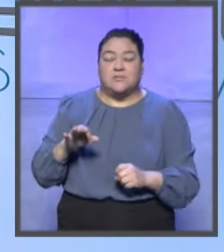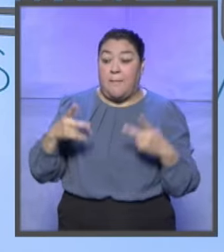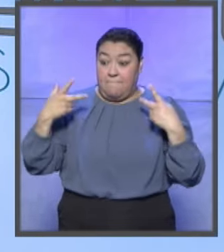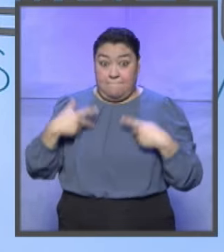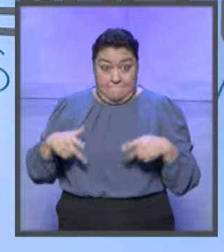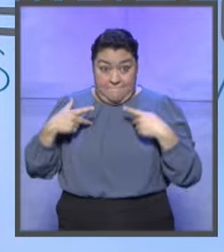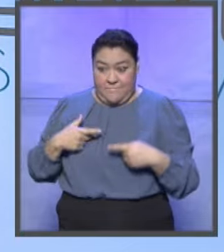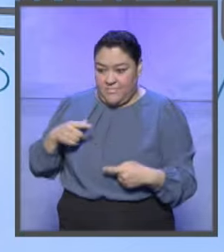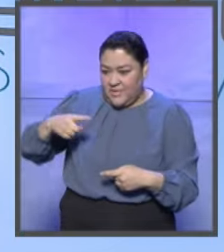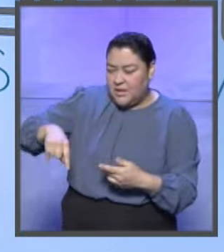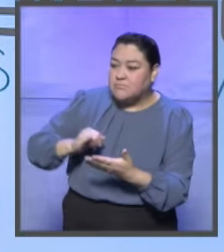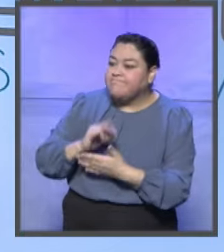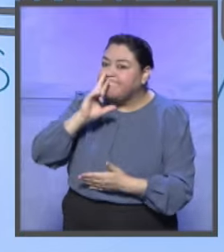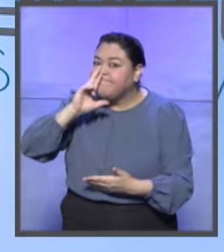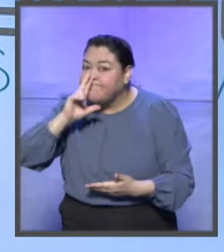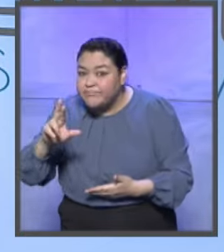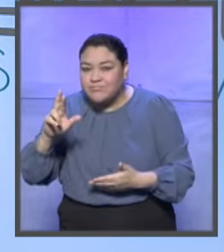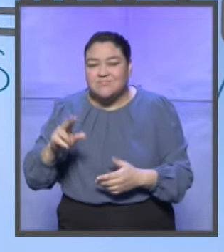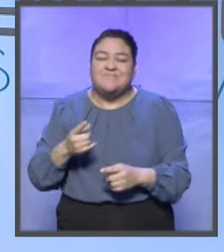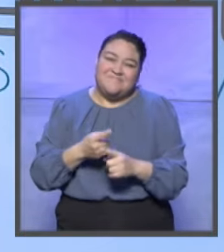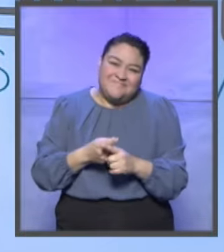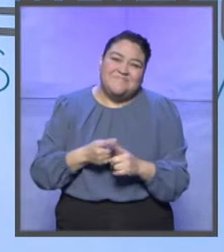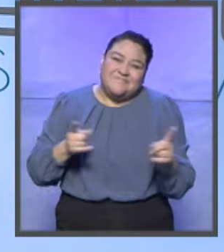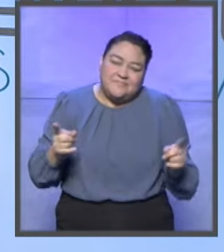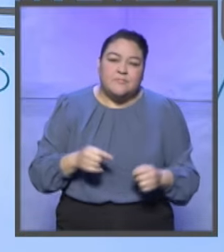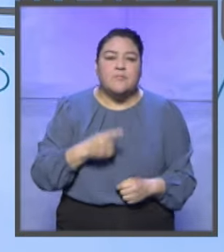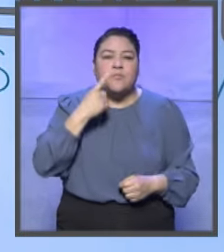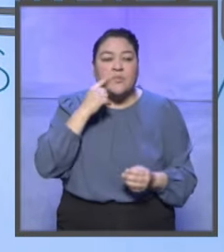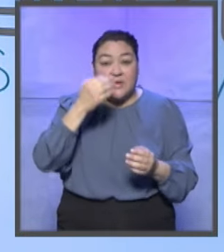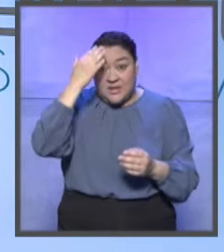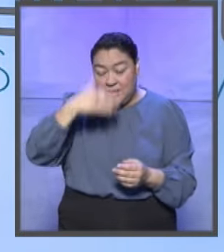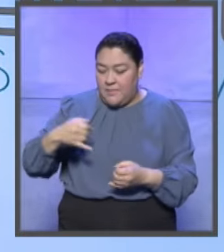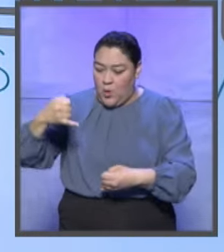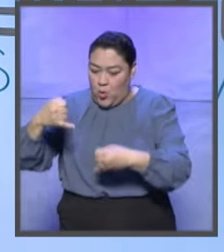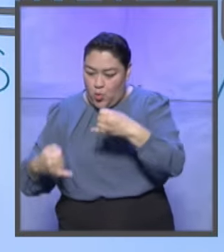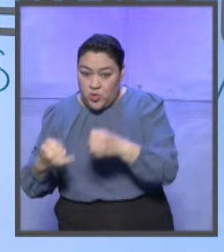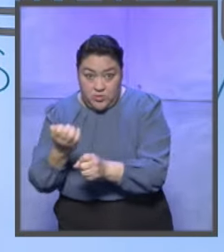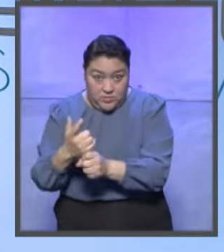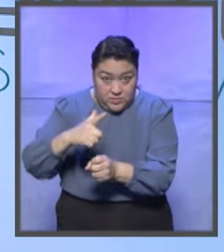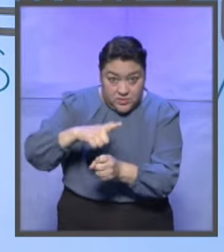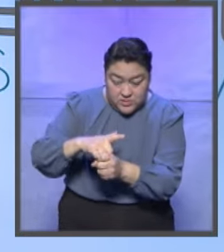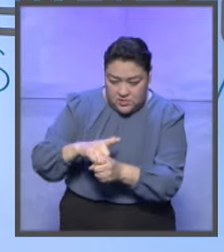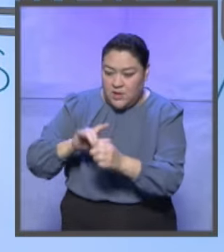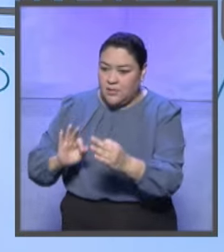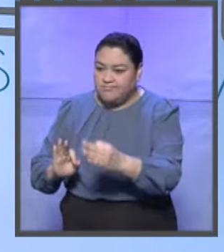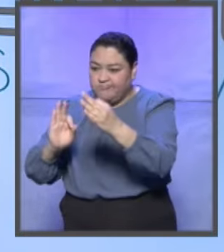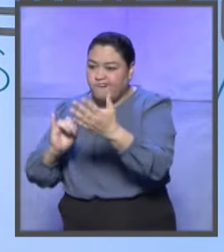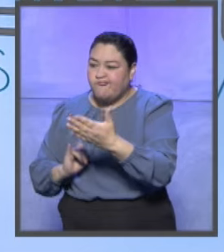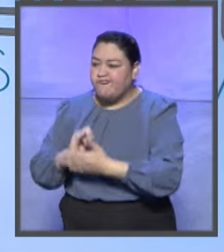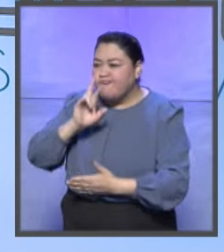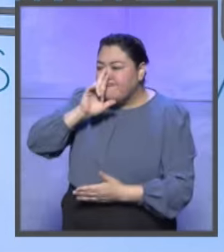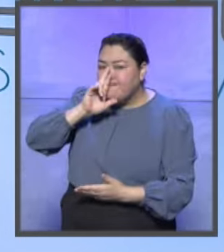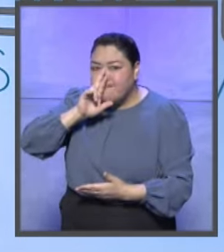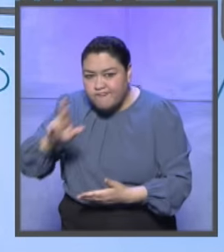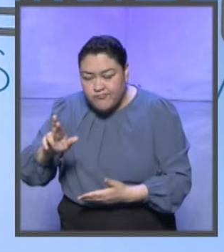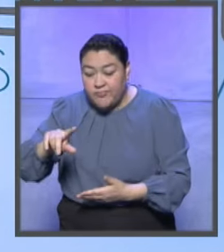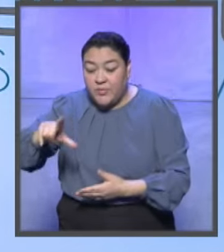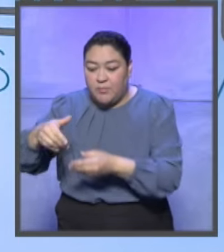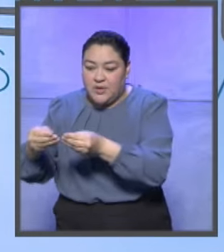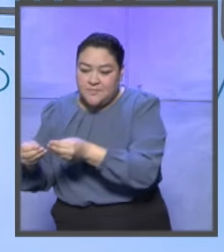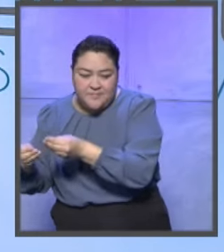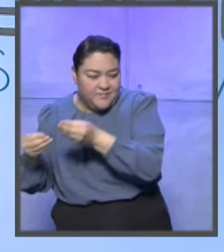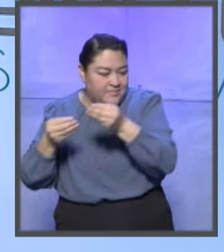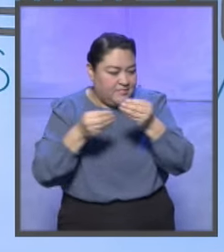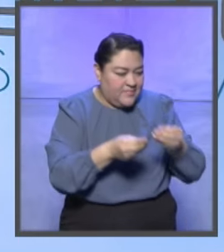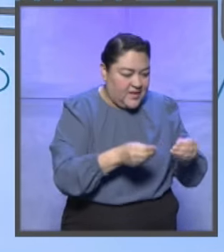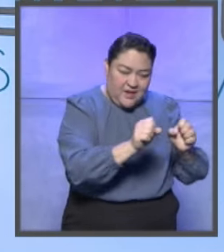cantidad que ventilan los tribunales locales, ¿no? Y además de ese, digamos, de esos asuntos que se van a los tribunales federales,